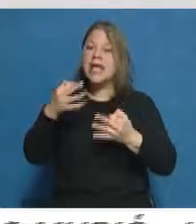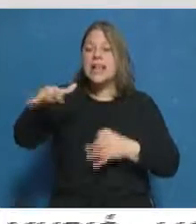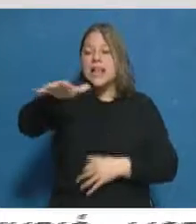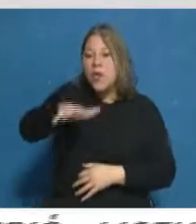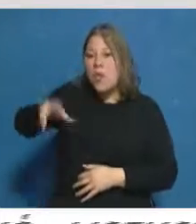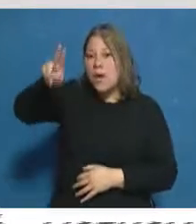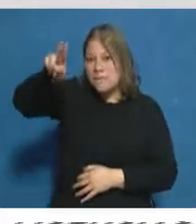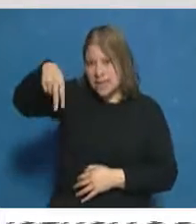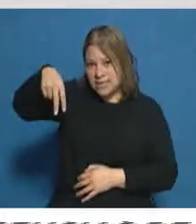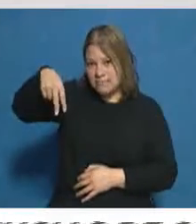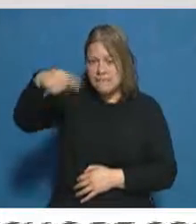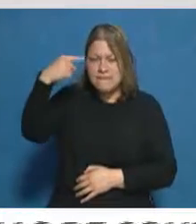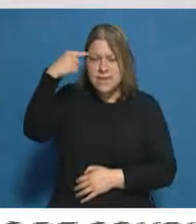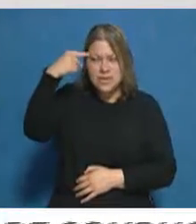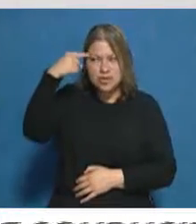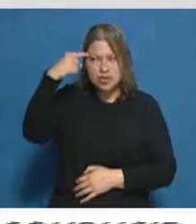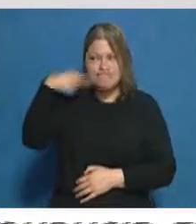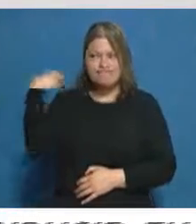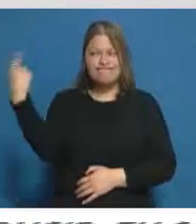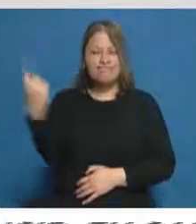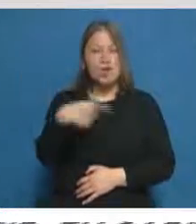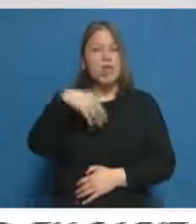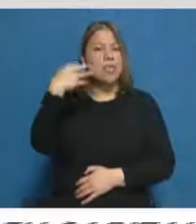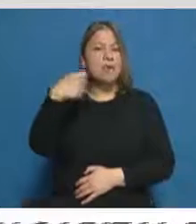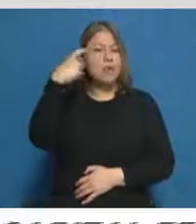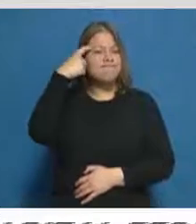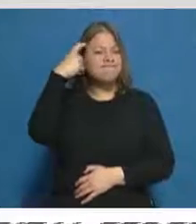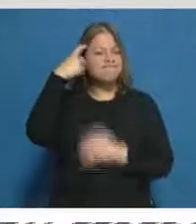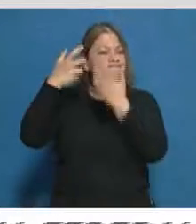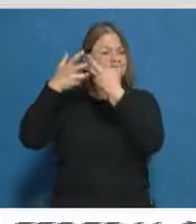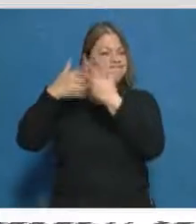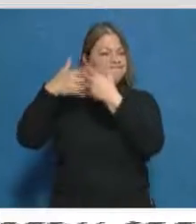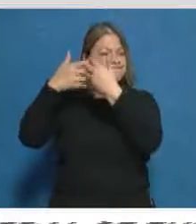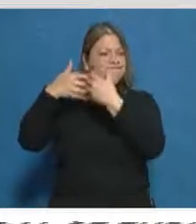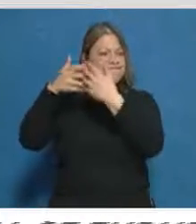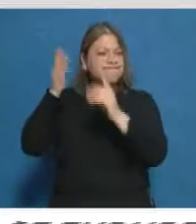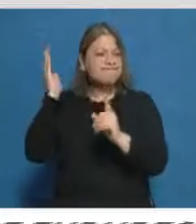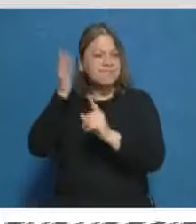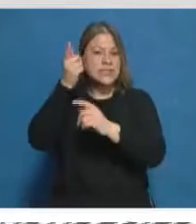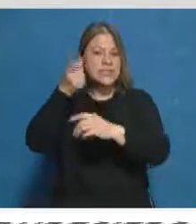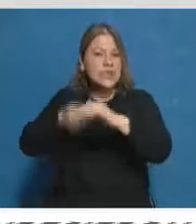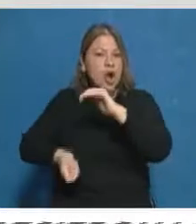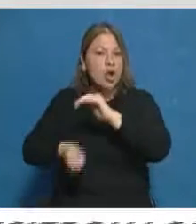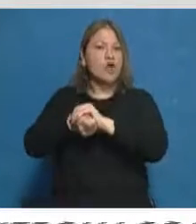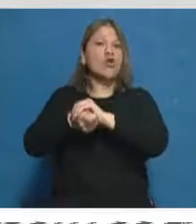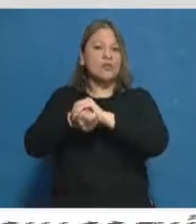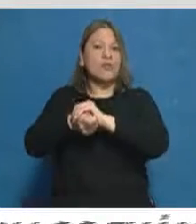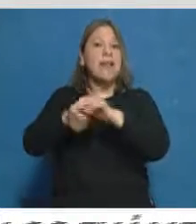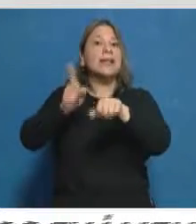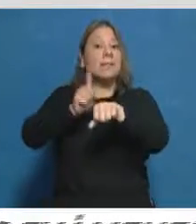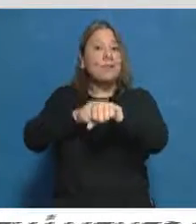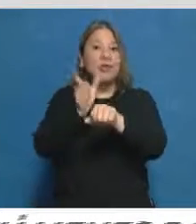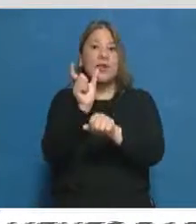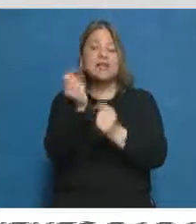Weymagen. Creo que la reflexión que nos merece, primero que nada, es el hecho de haber combatido la corrupción a la hora de emitir